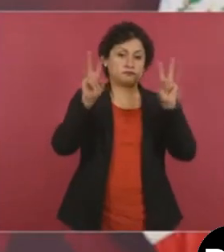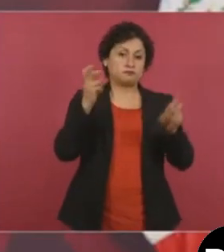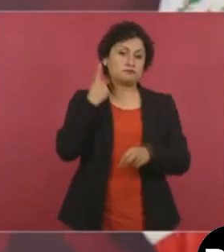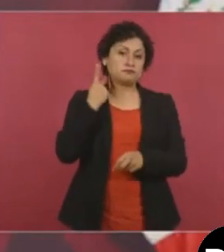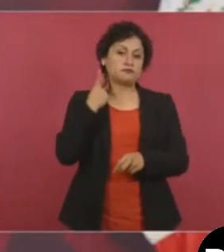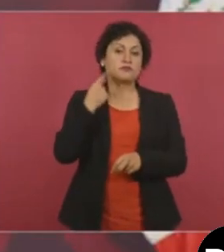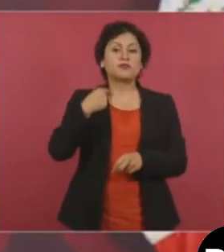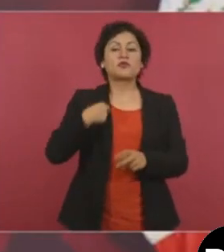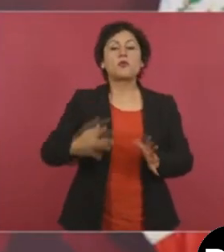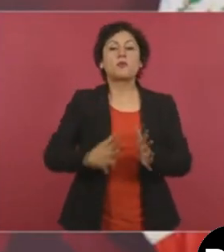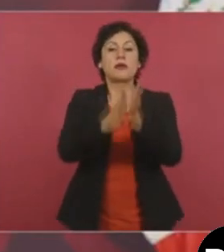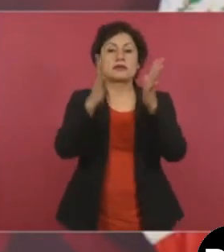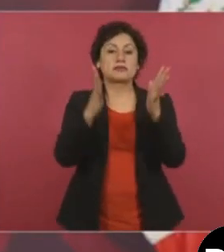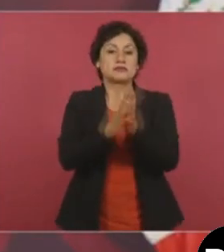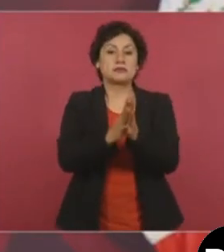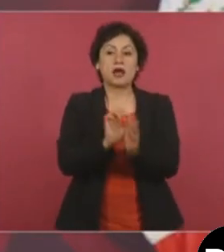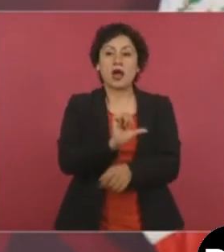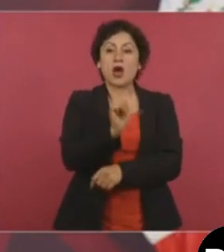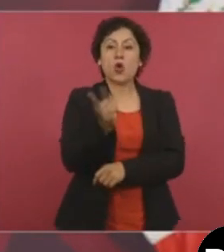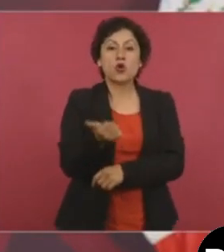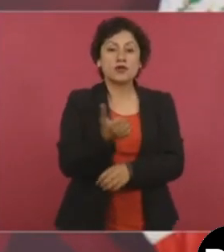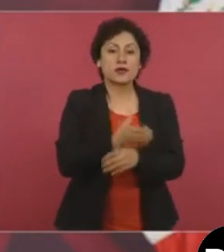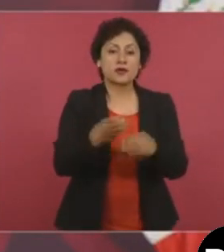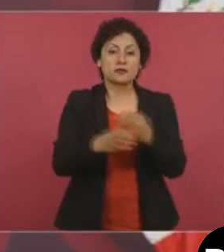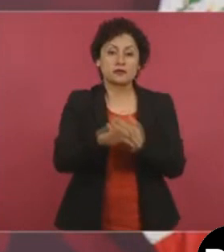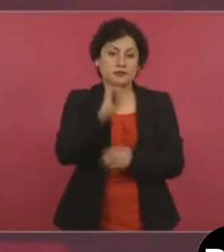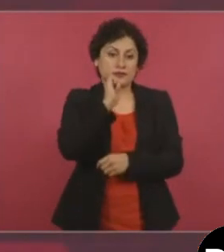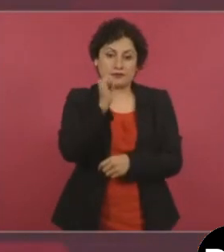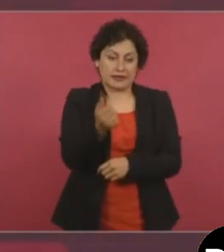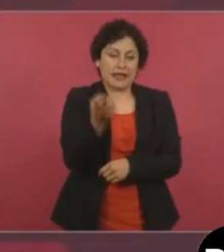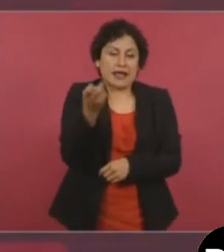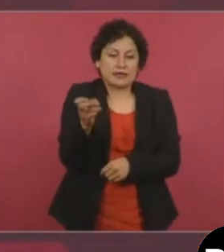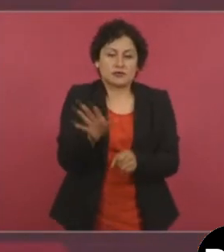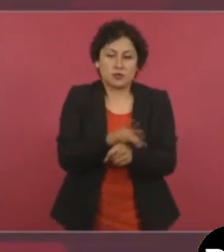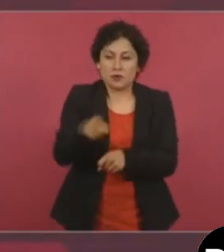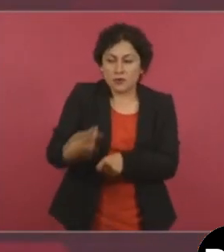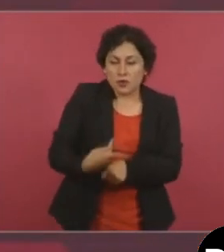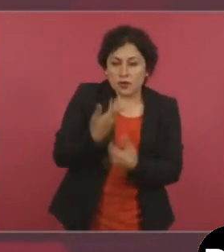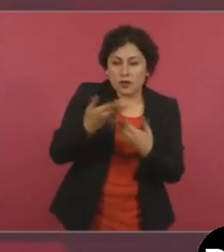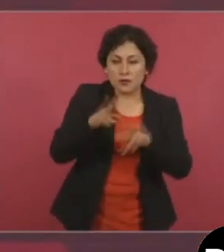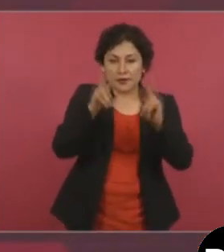y ninguna otra misión,